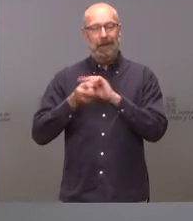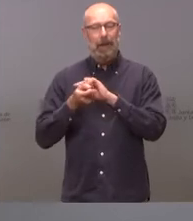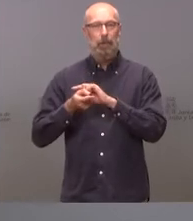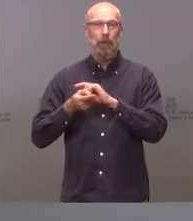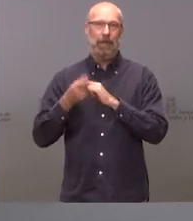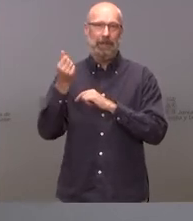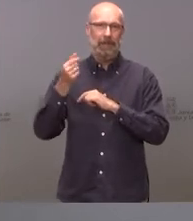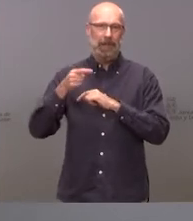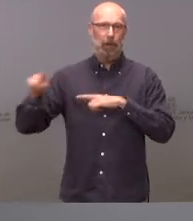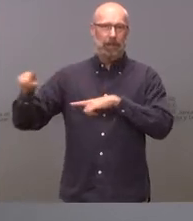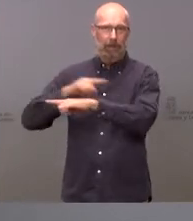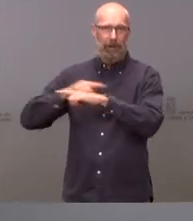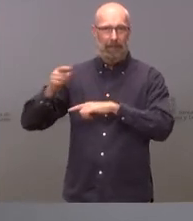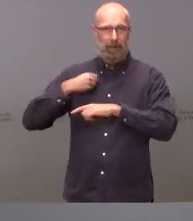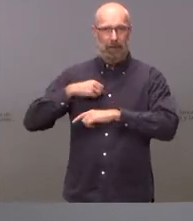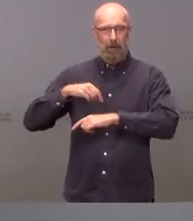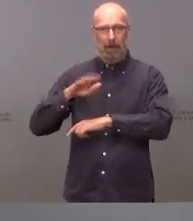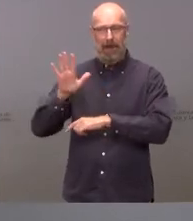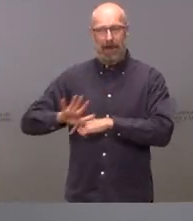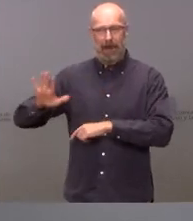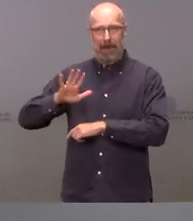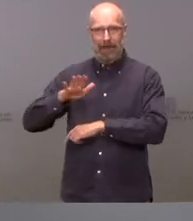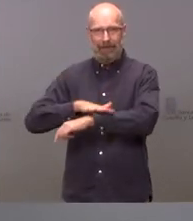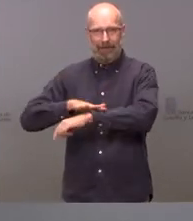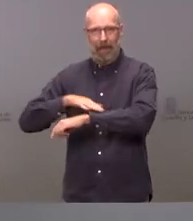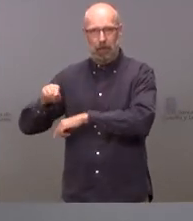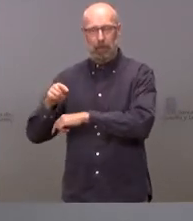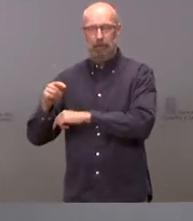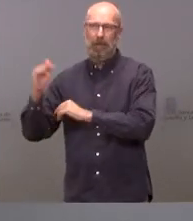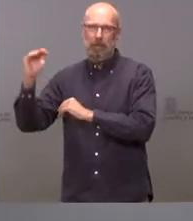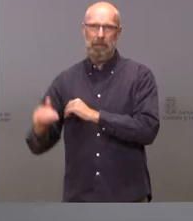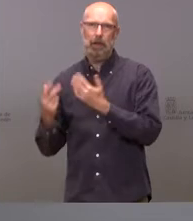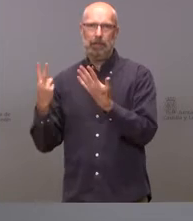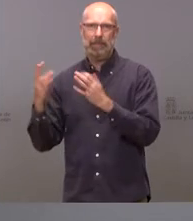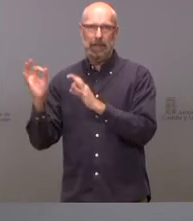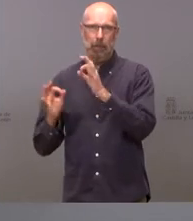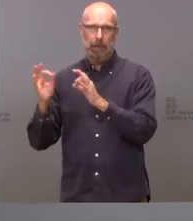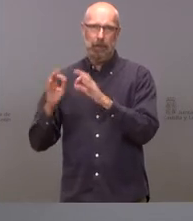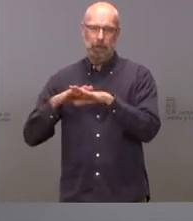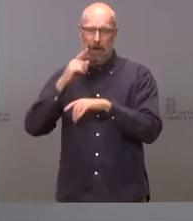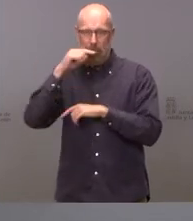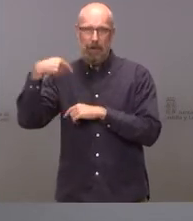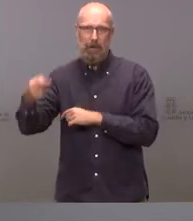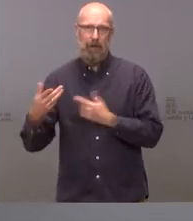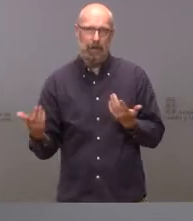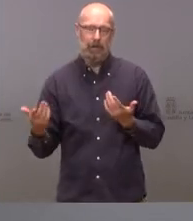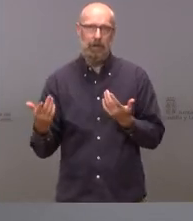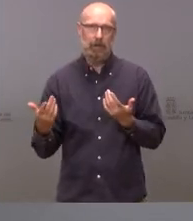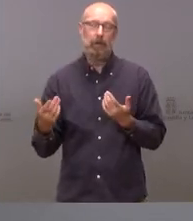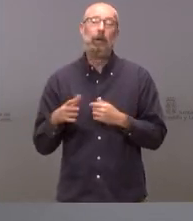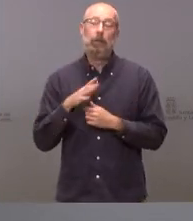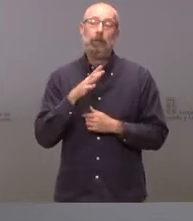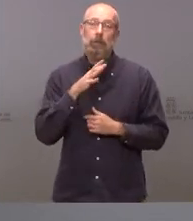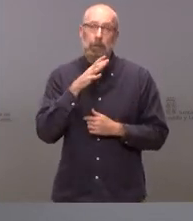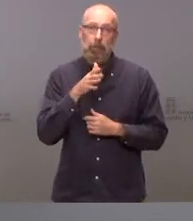procedentes del Estado, que bajan prácticamente un 7% en el próximo ejercicio, básicamente por la disminución